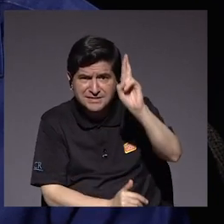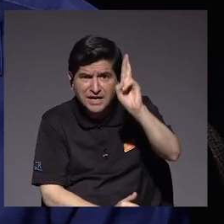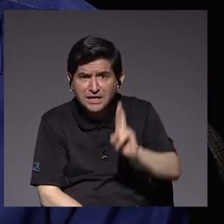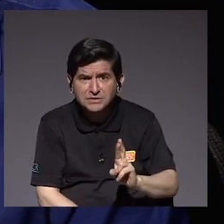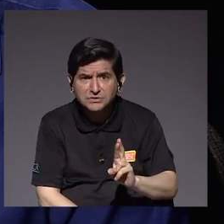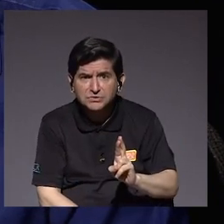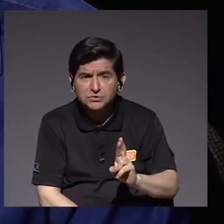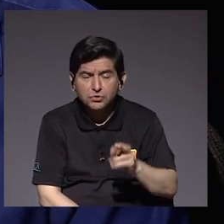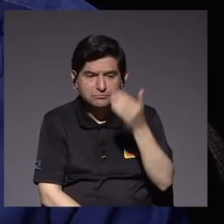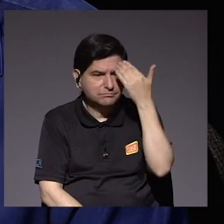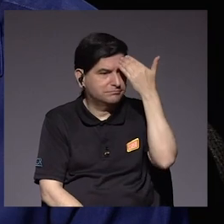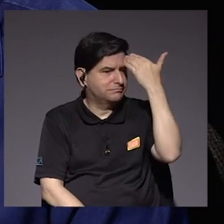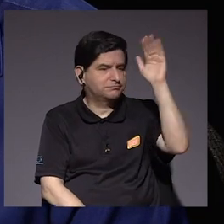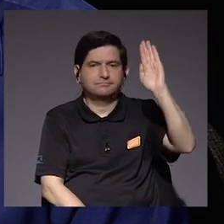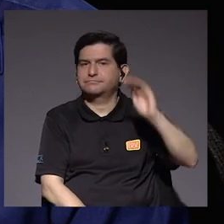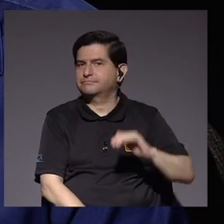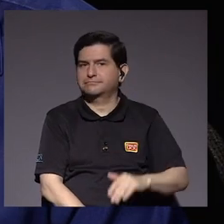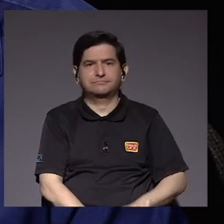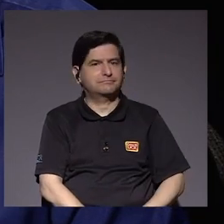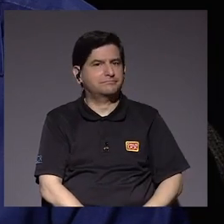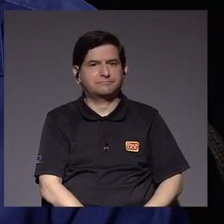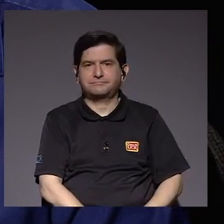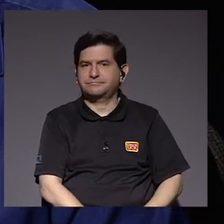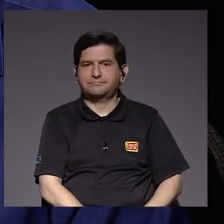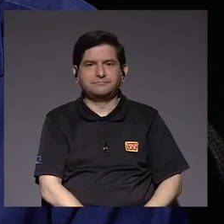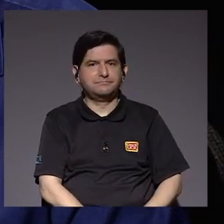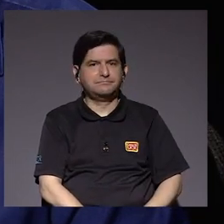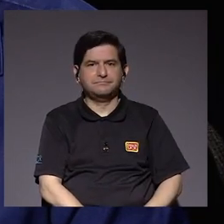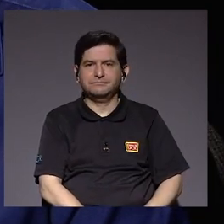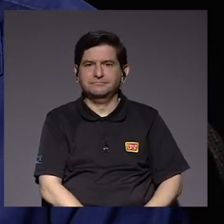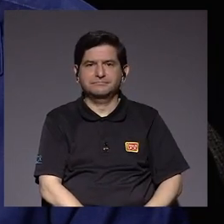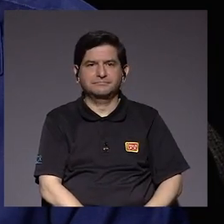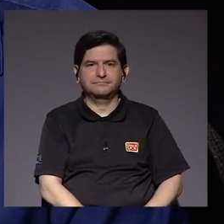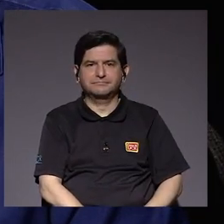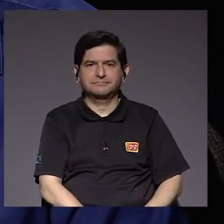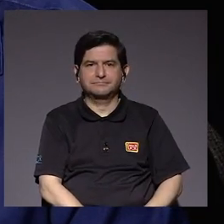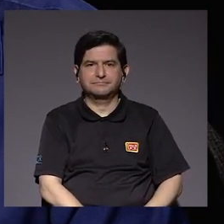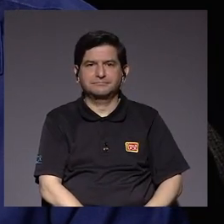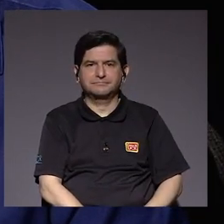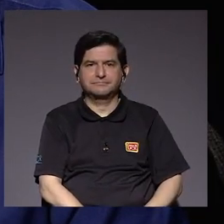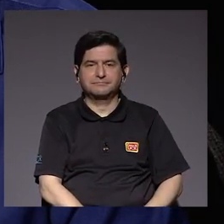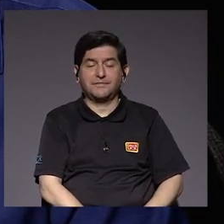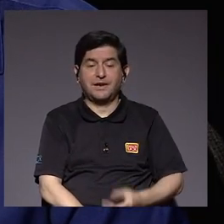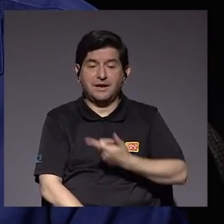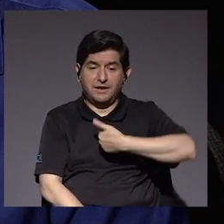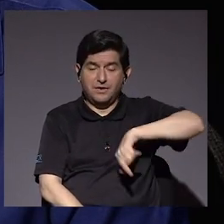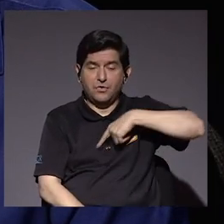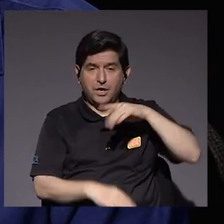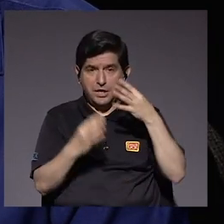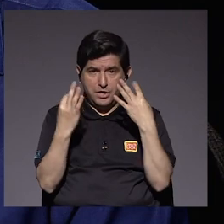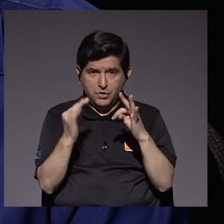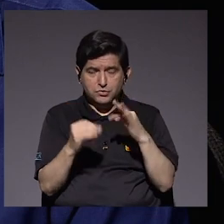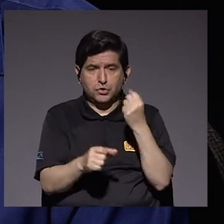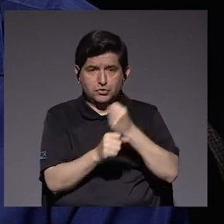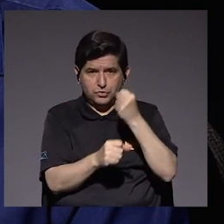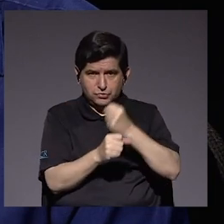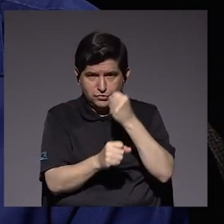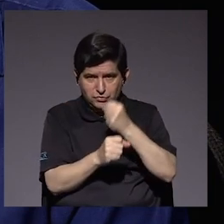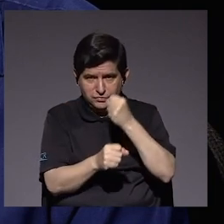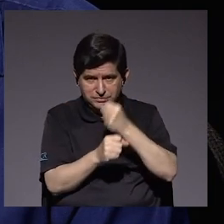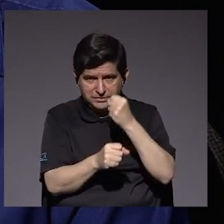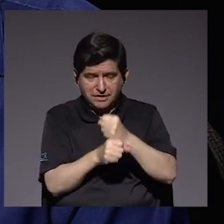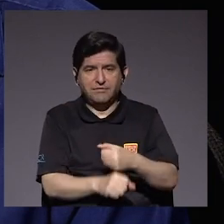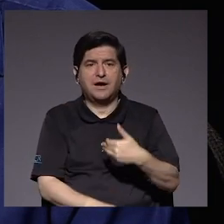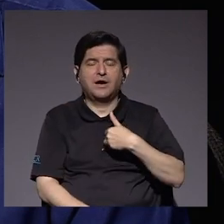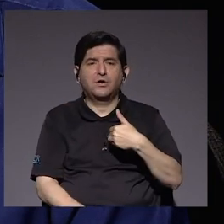Rica? No lo sabemos. Por eso, lo que pretendemos con el trabajo que se está